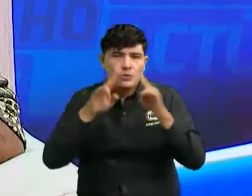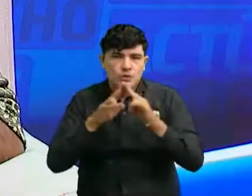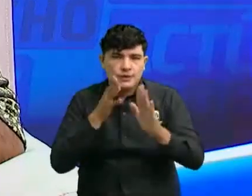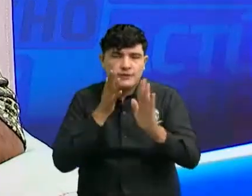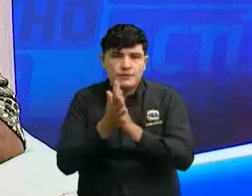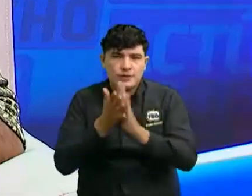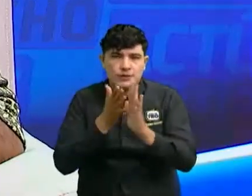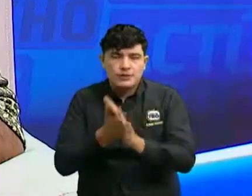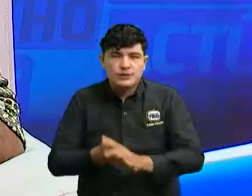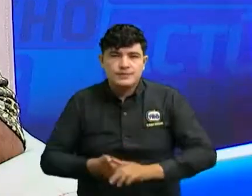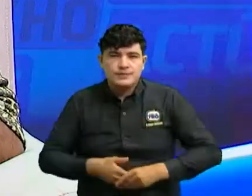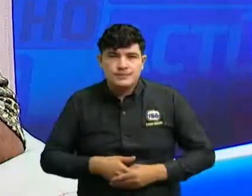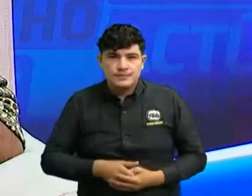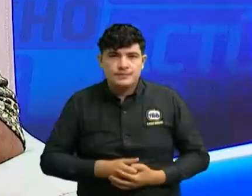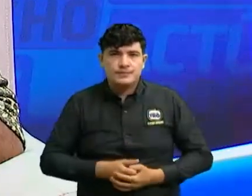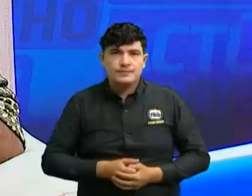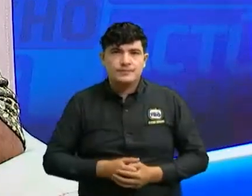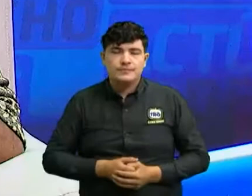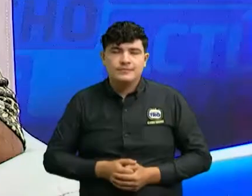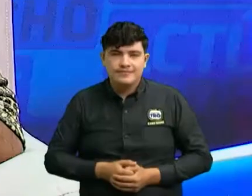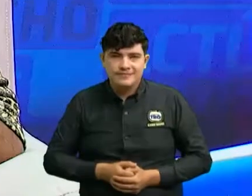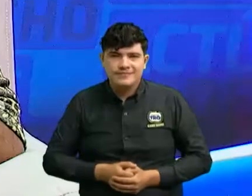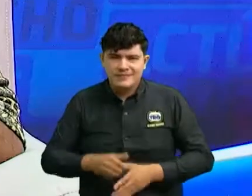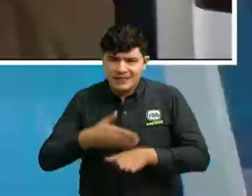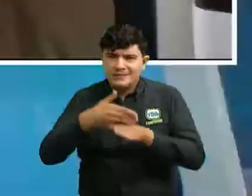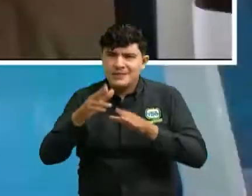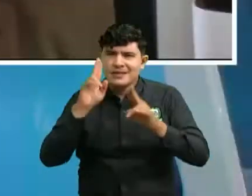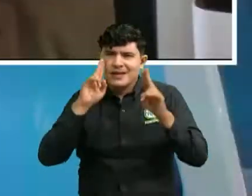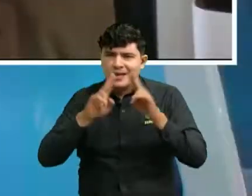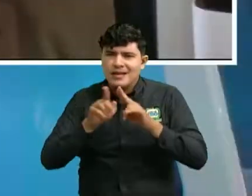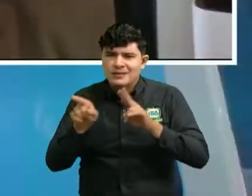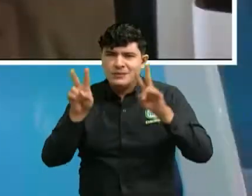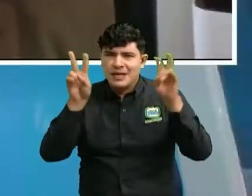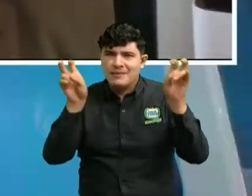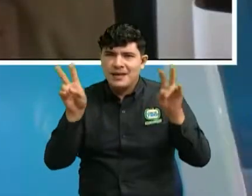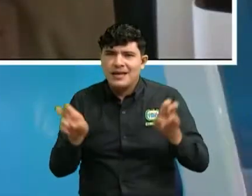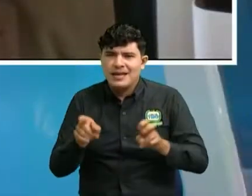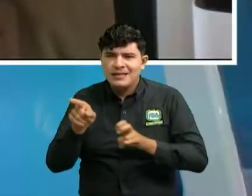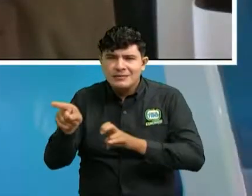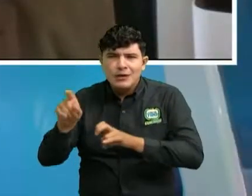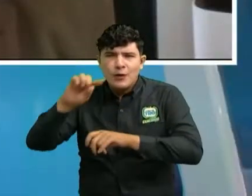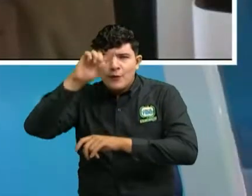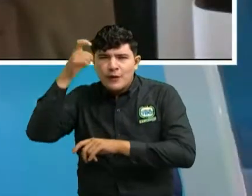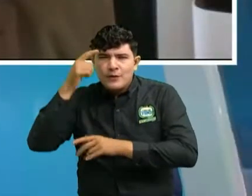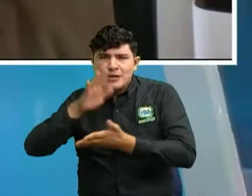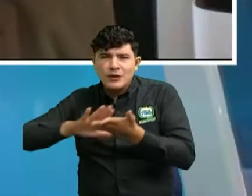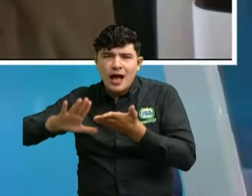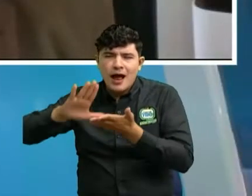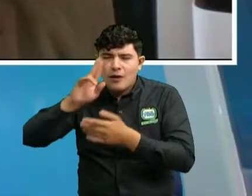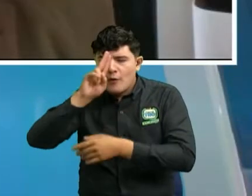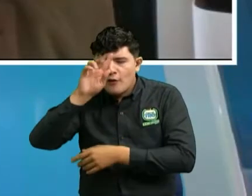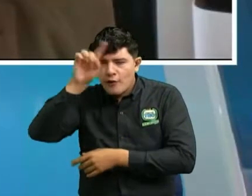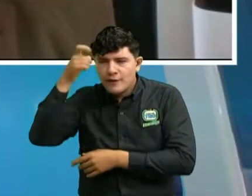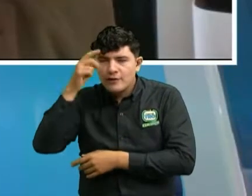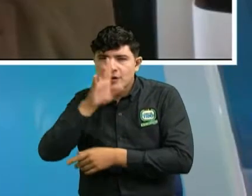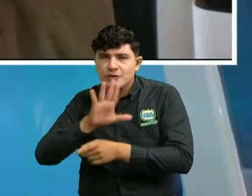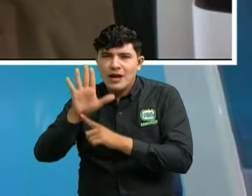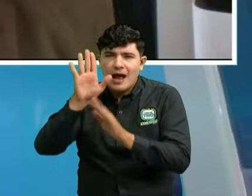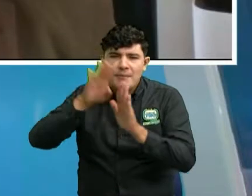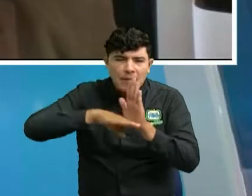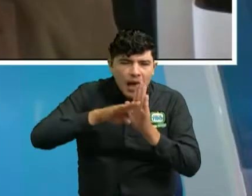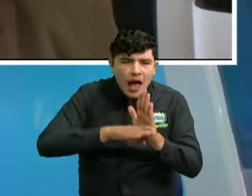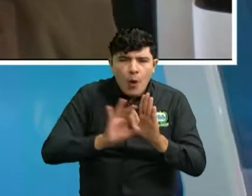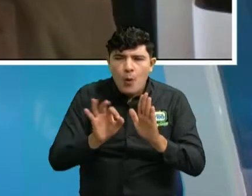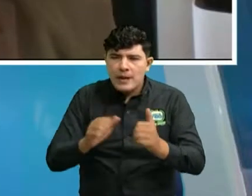condonaciones que dio el gobierno nacional en medio de la pandemia y usted podrá resolver todas sus dudas. Invitamos a nuestros televidentes que sigan escribiéndonos,